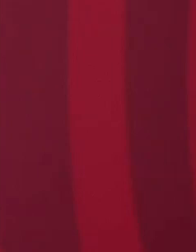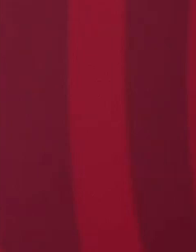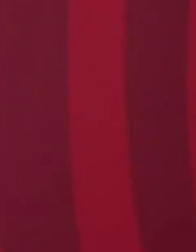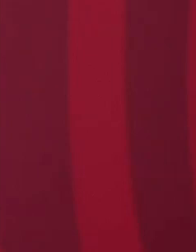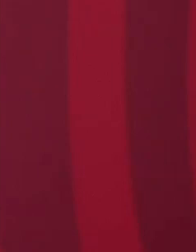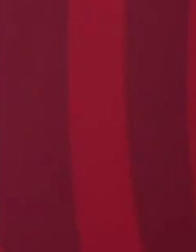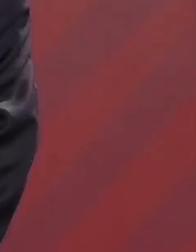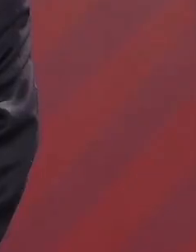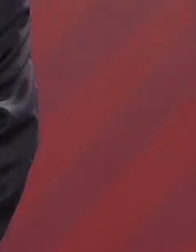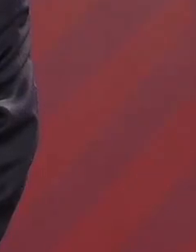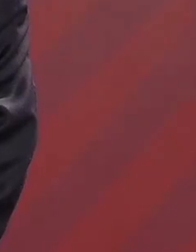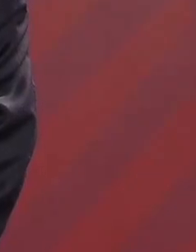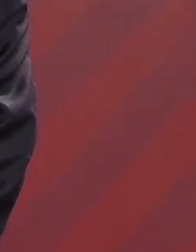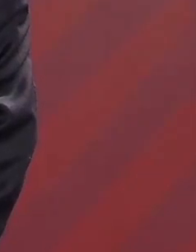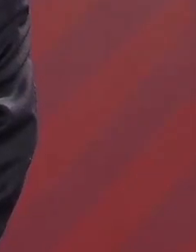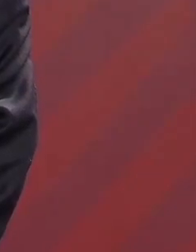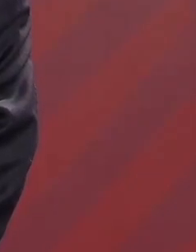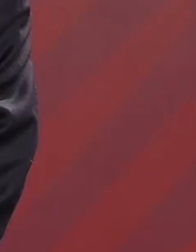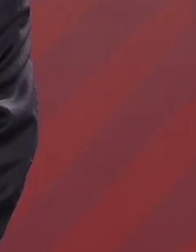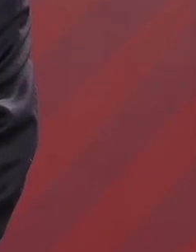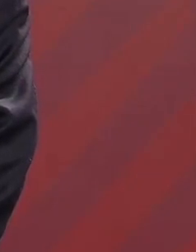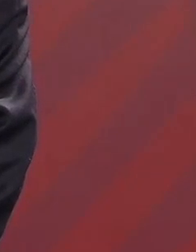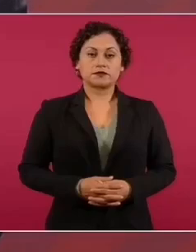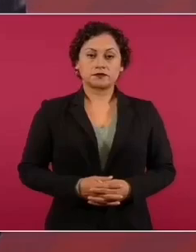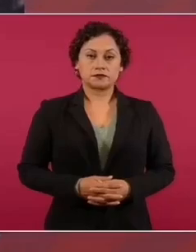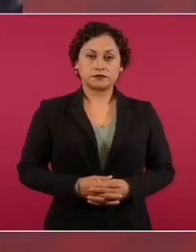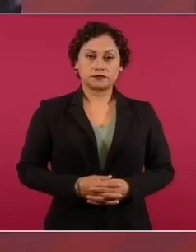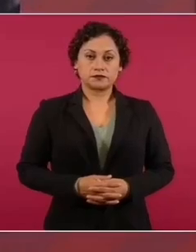siempre se tiene que buscar